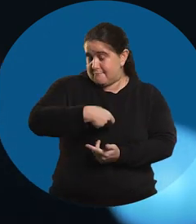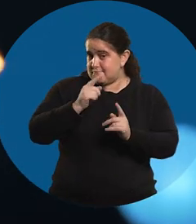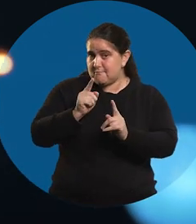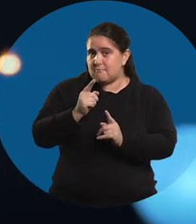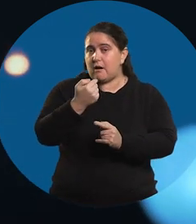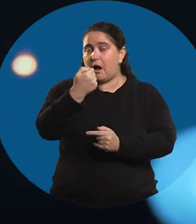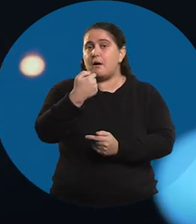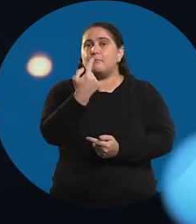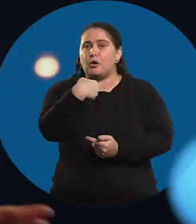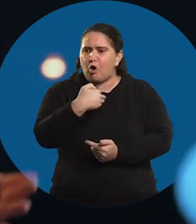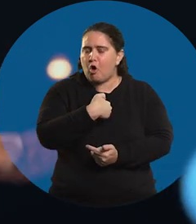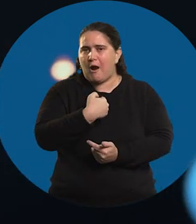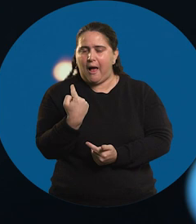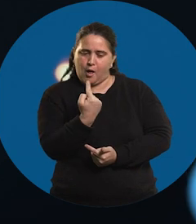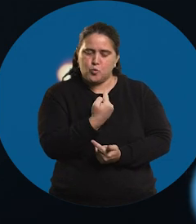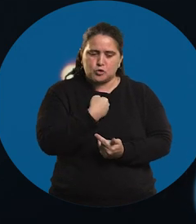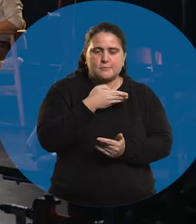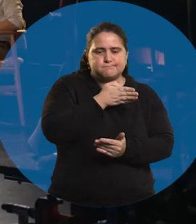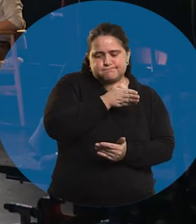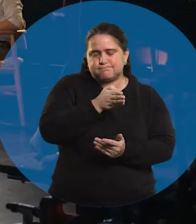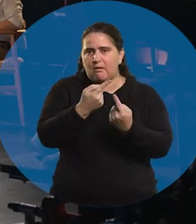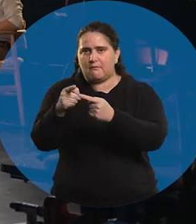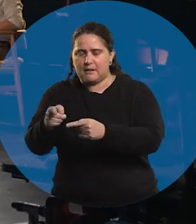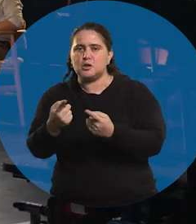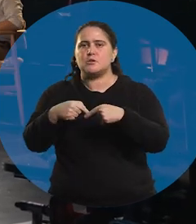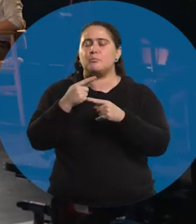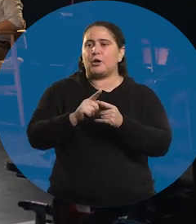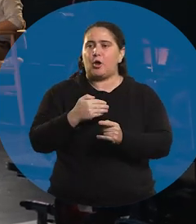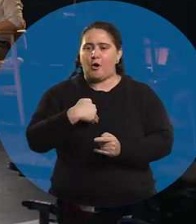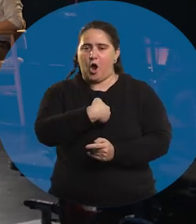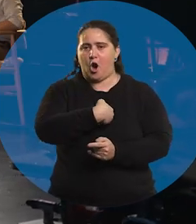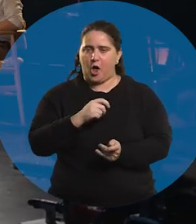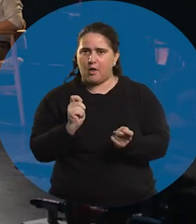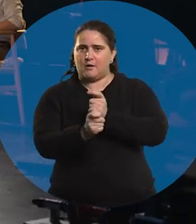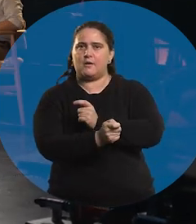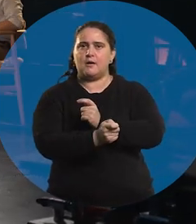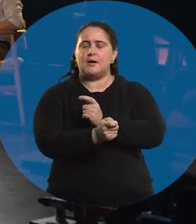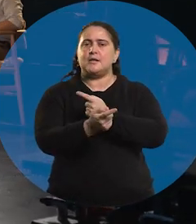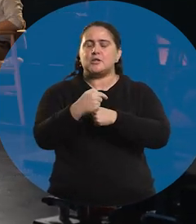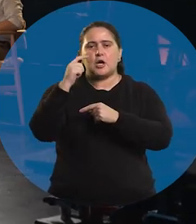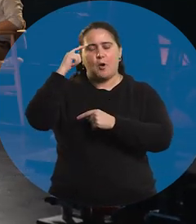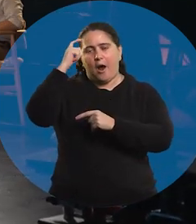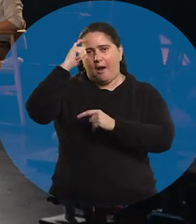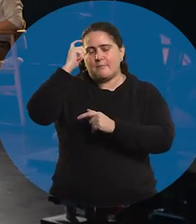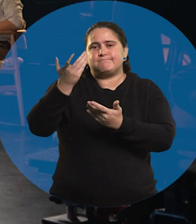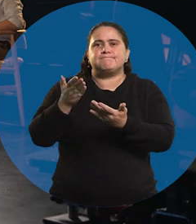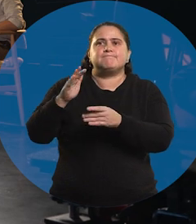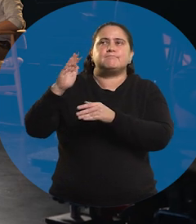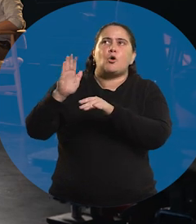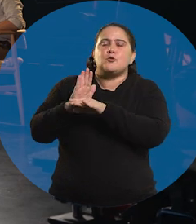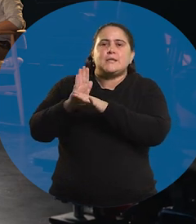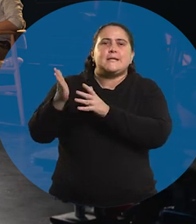requieren algo de mí. Y eso hace que cuando yo tenga que cambiar de uno a otro, en mi cabeza